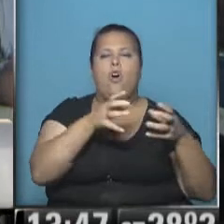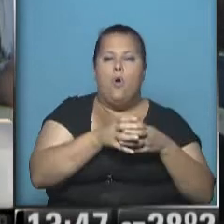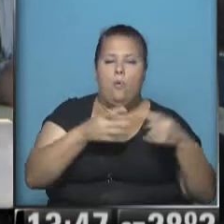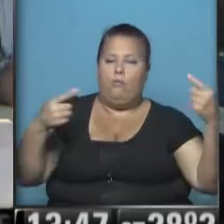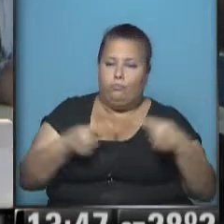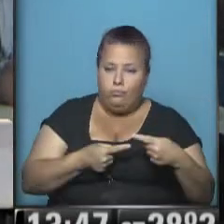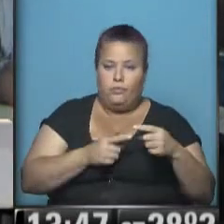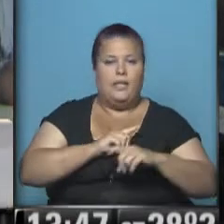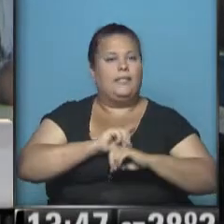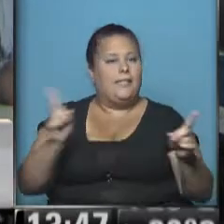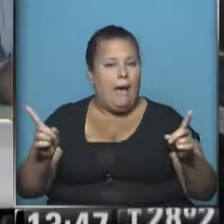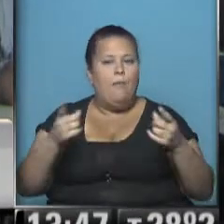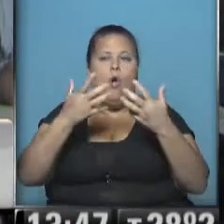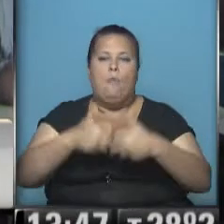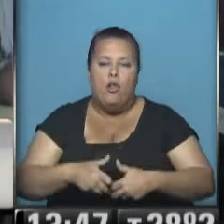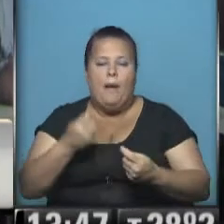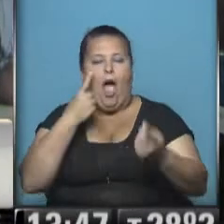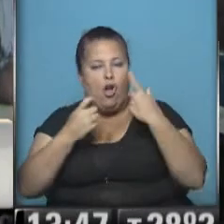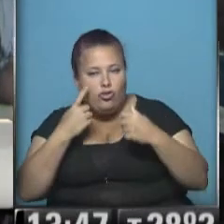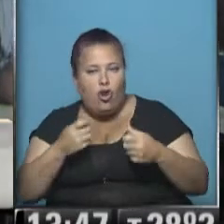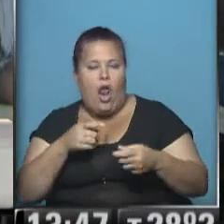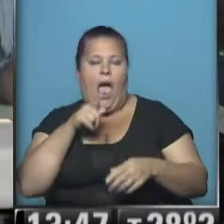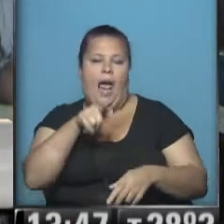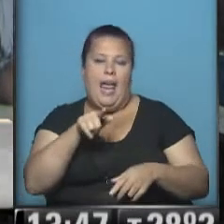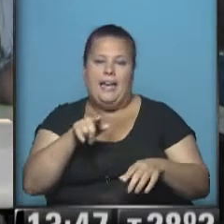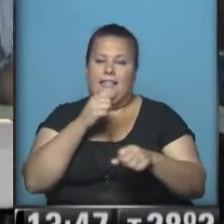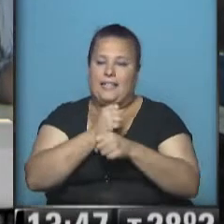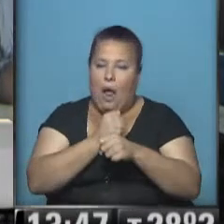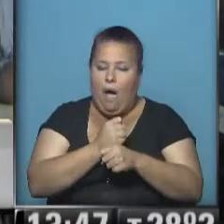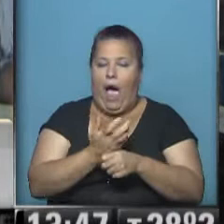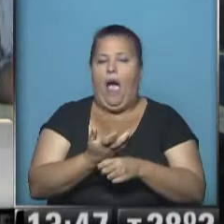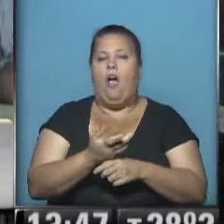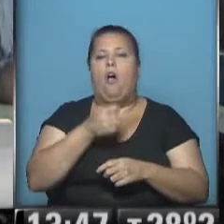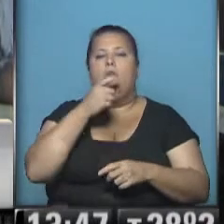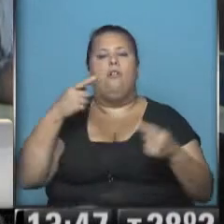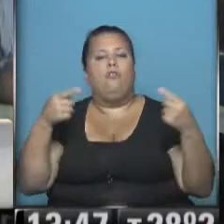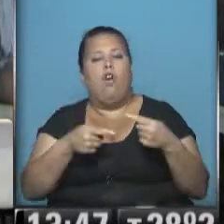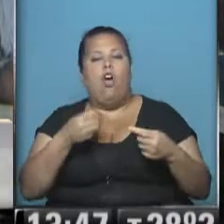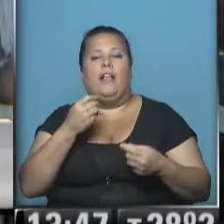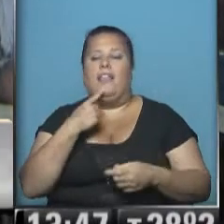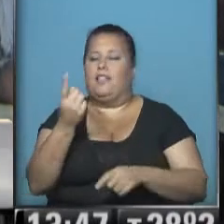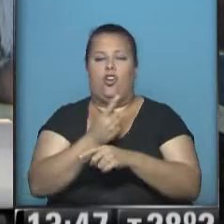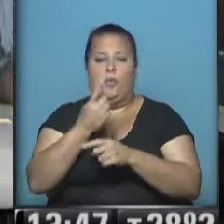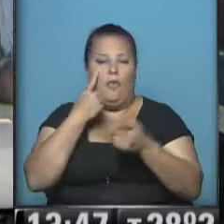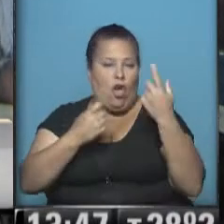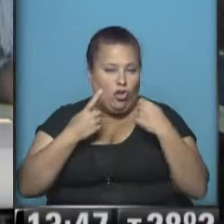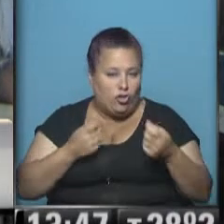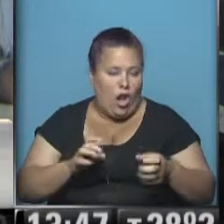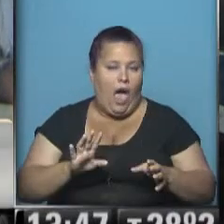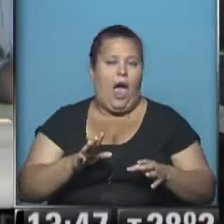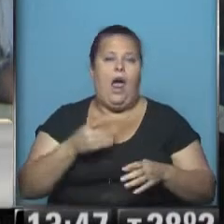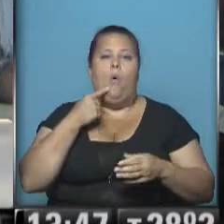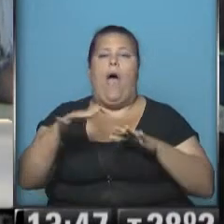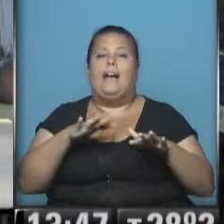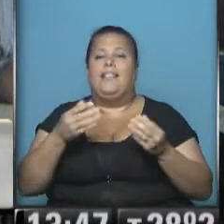opuesto, tampoco prospera un proyecto para regular o controlar esta actividad. Los que se oponen señalan que no se puede regularizar una